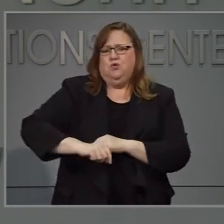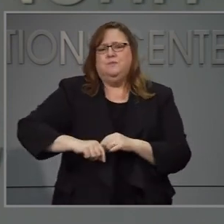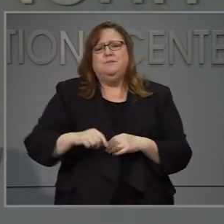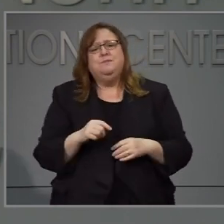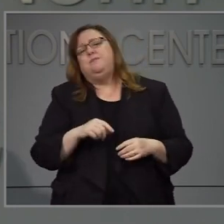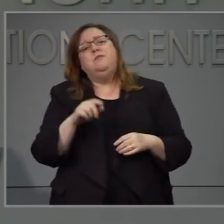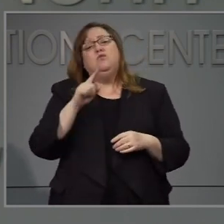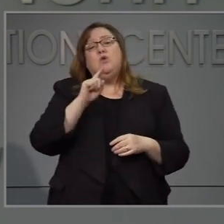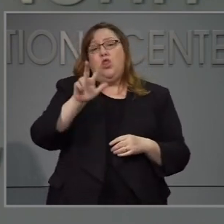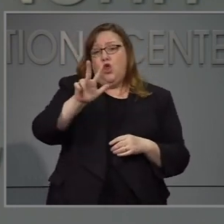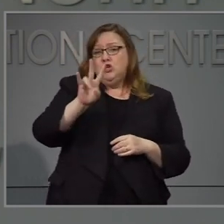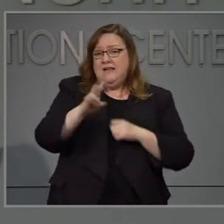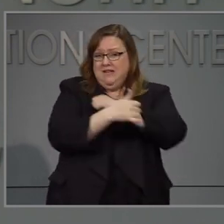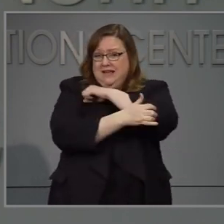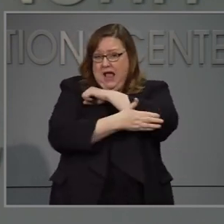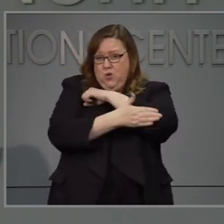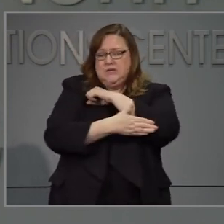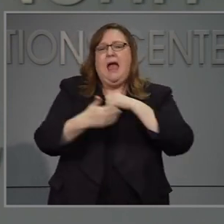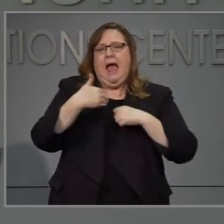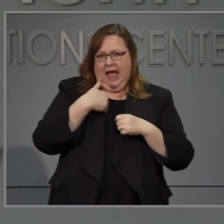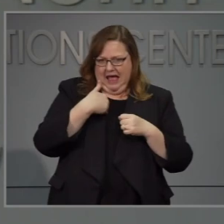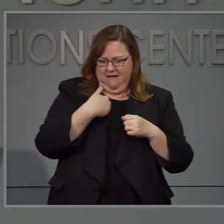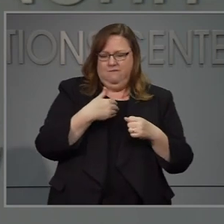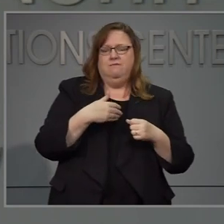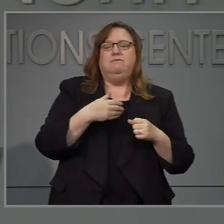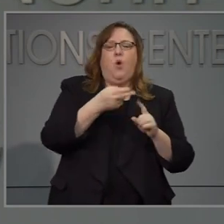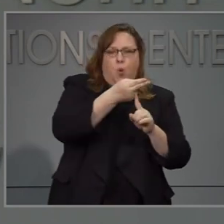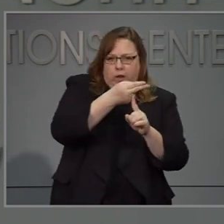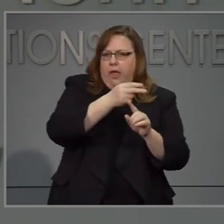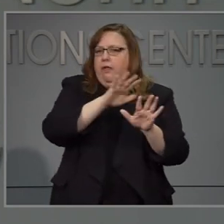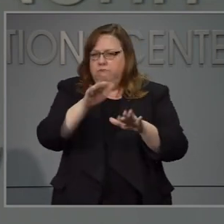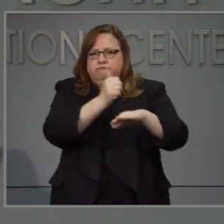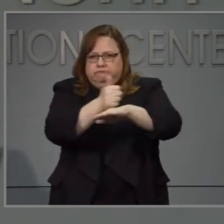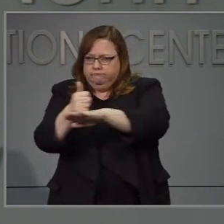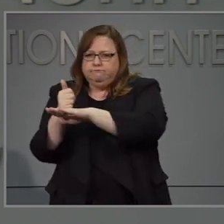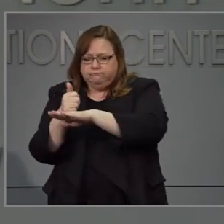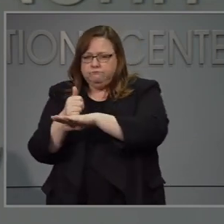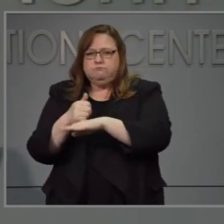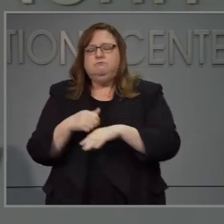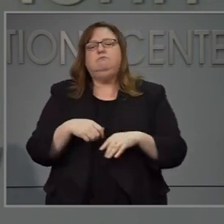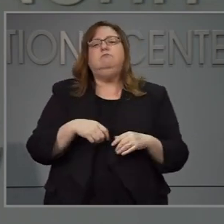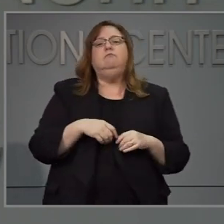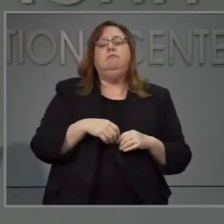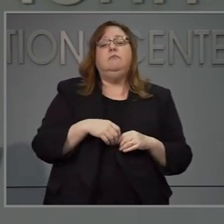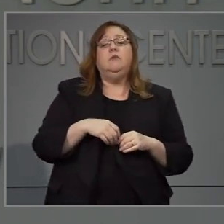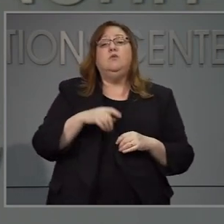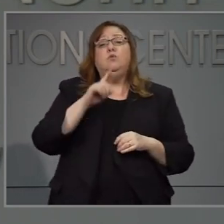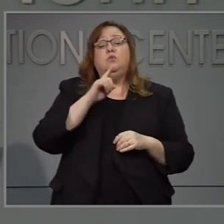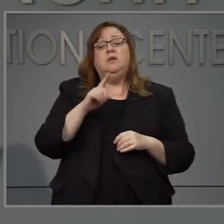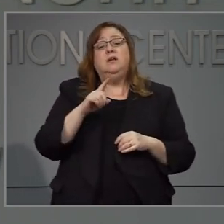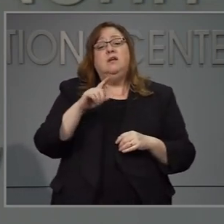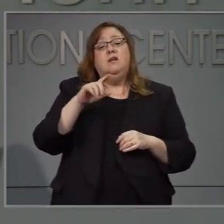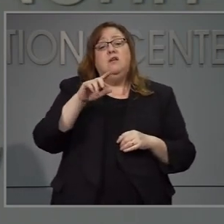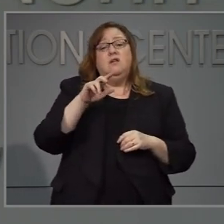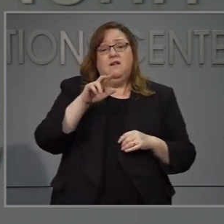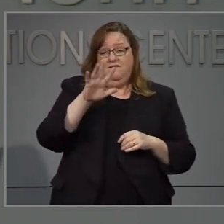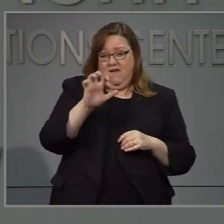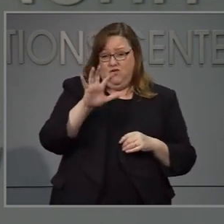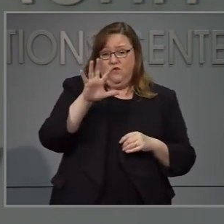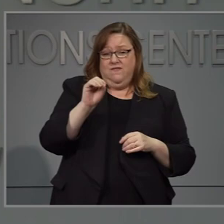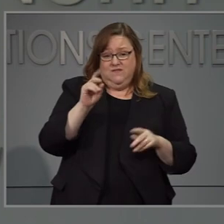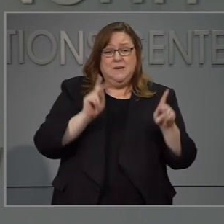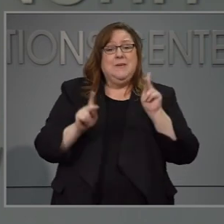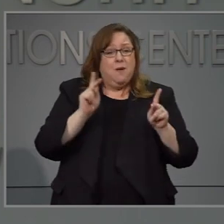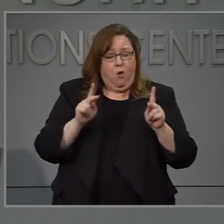utilizando esto y tienen como cien quinientas cincuenta personas al con continuamos nosotros comprando